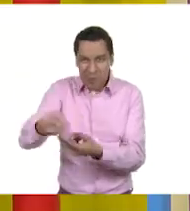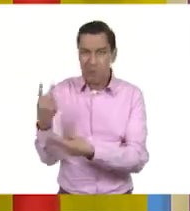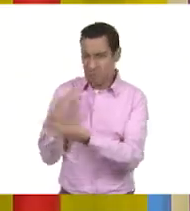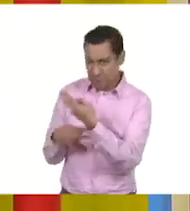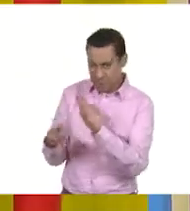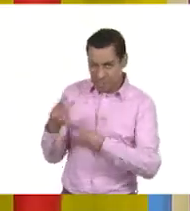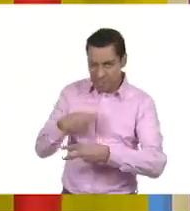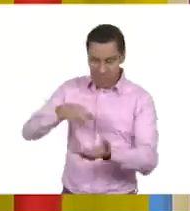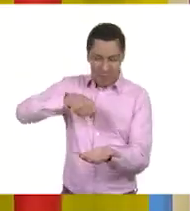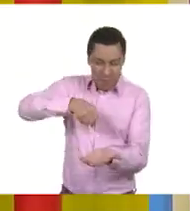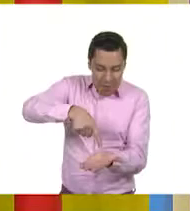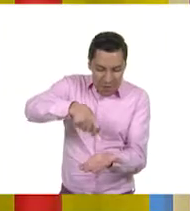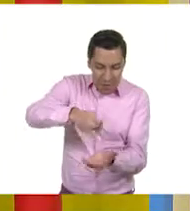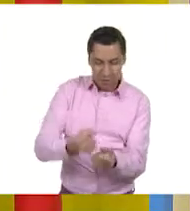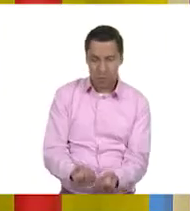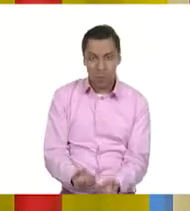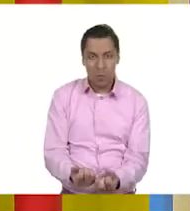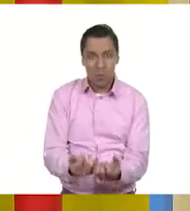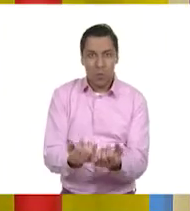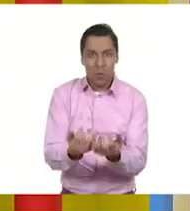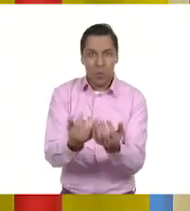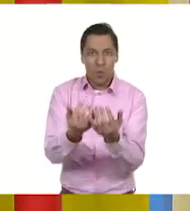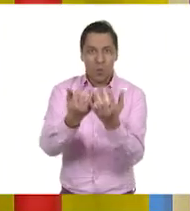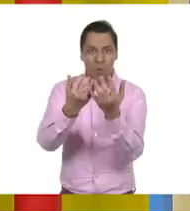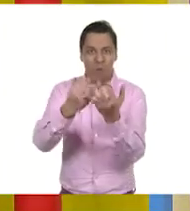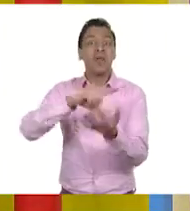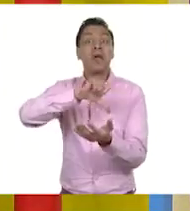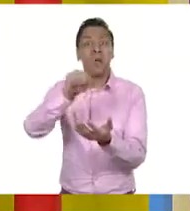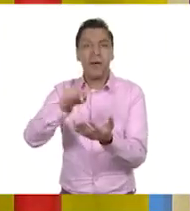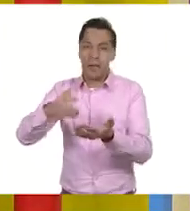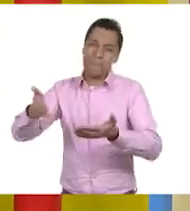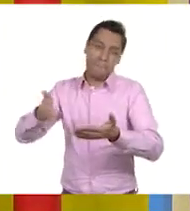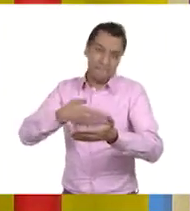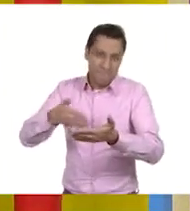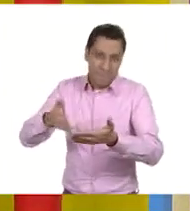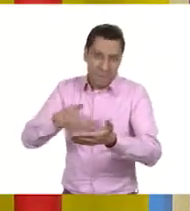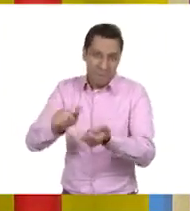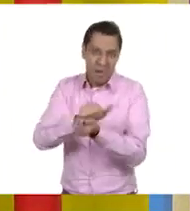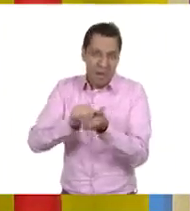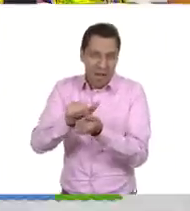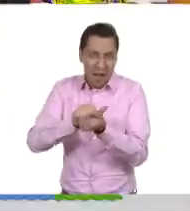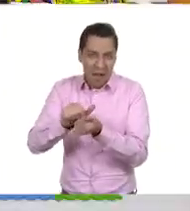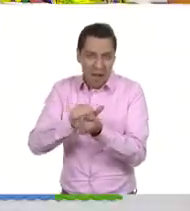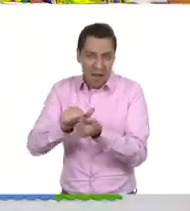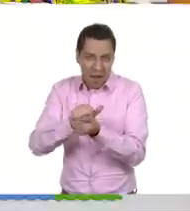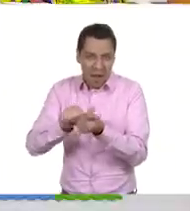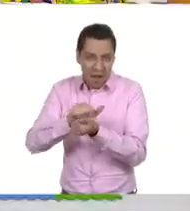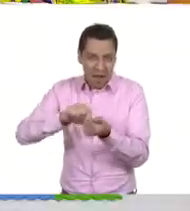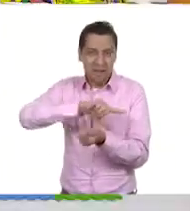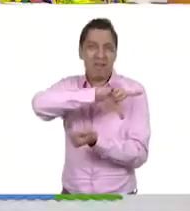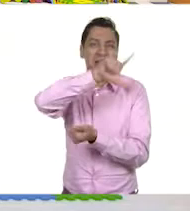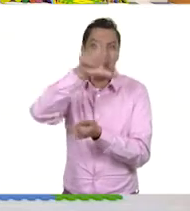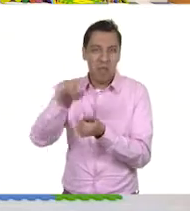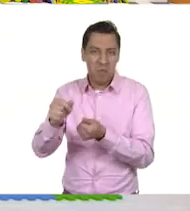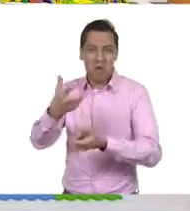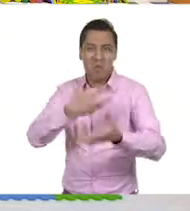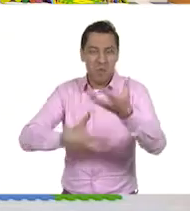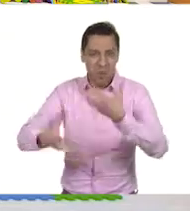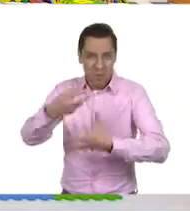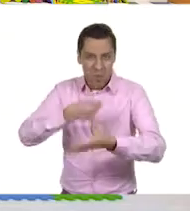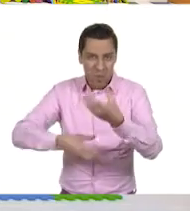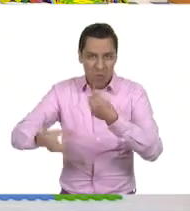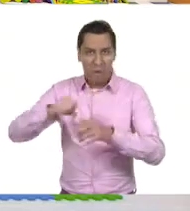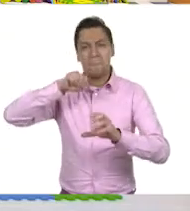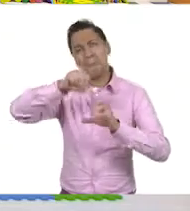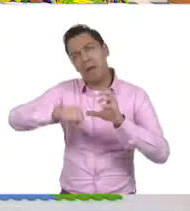alimentos y luego el humano los procesa o hace la receta para que salga un pan. Así es. Pero, ¿qué pasa si hacemos muchos panes?